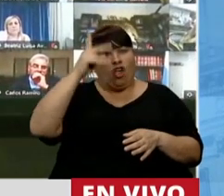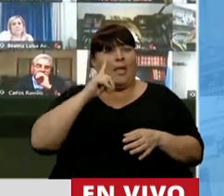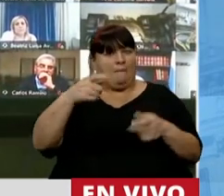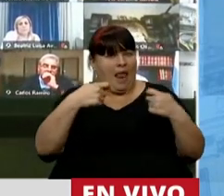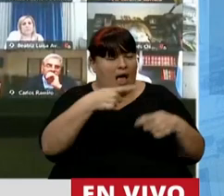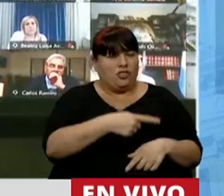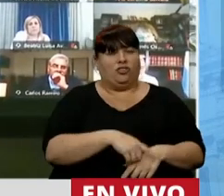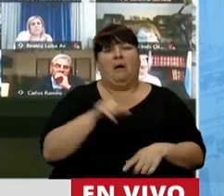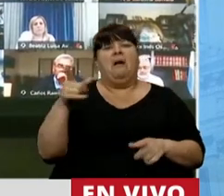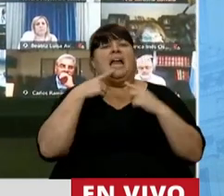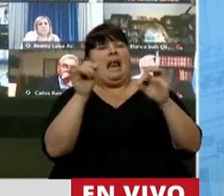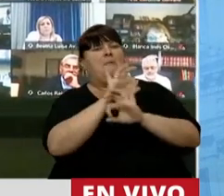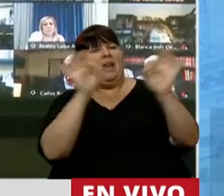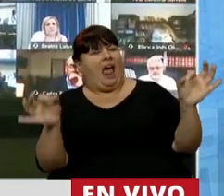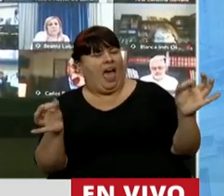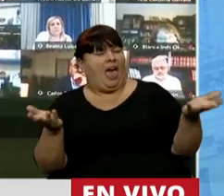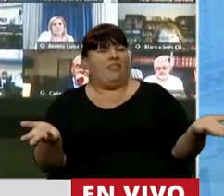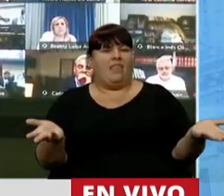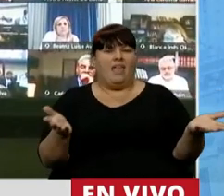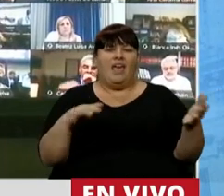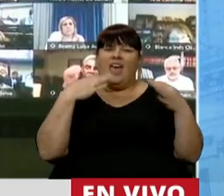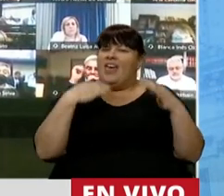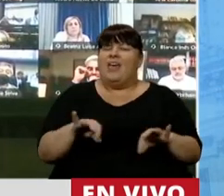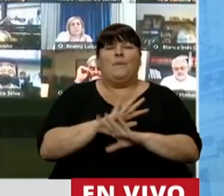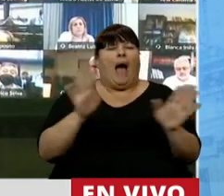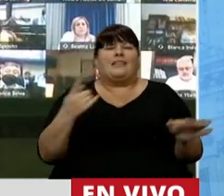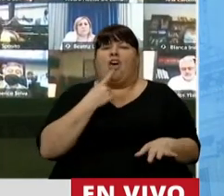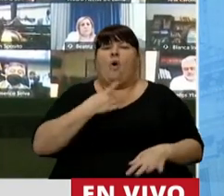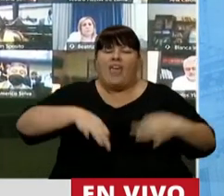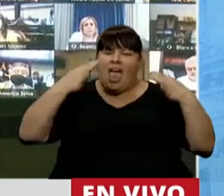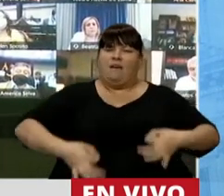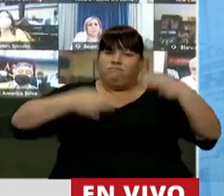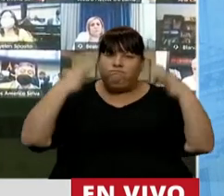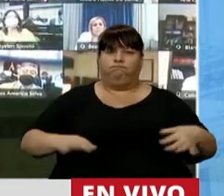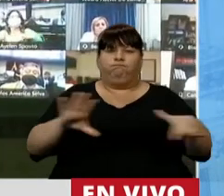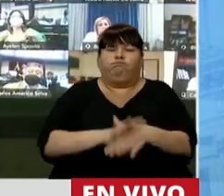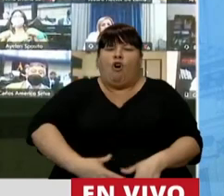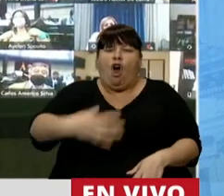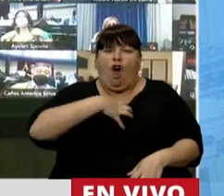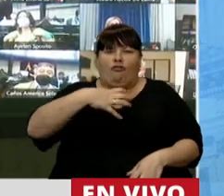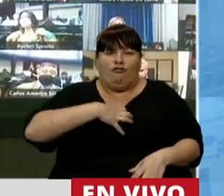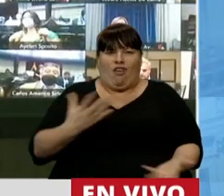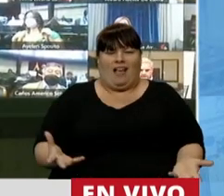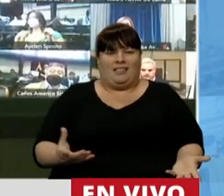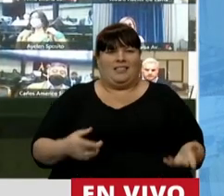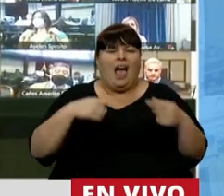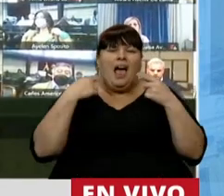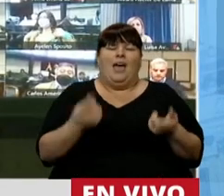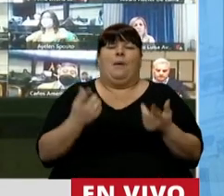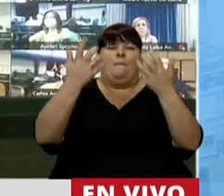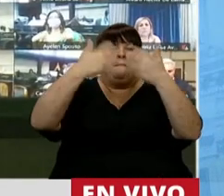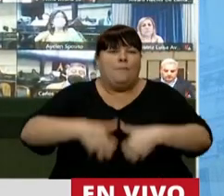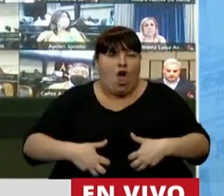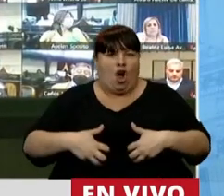y ahí nadie se quejaba. Hay que salir de la incertidumbre. que generar confianza y hay que tener un